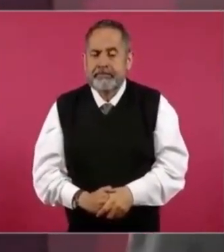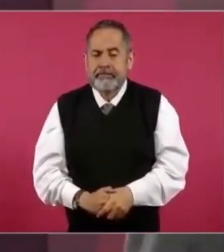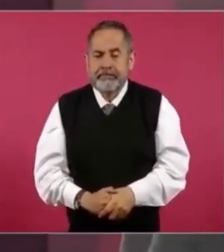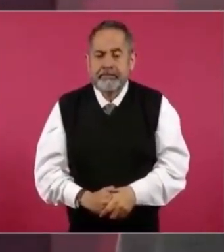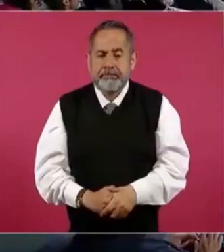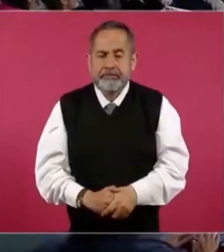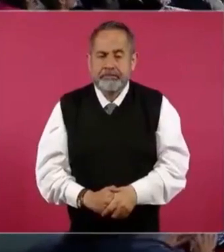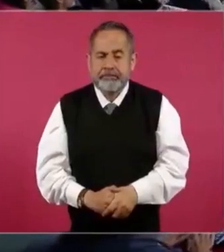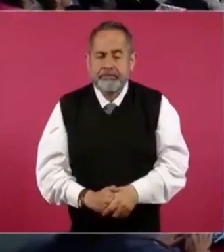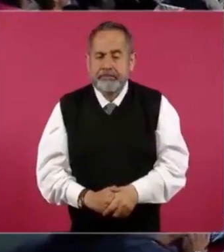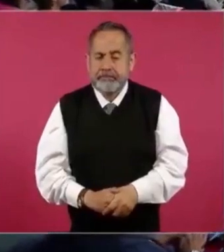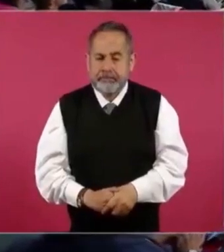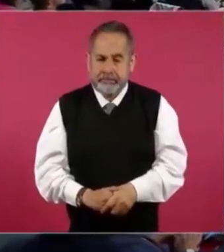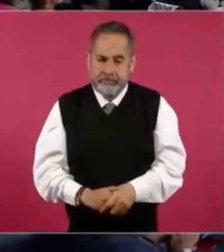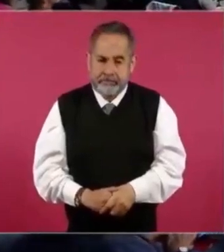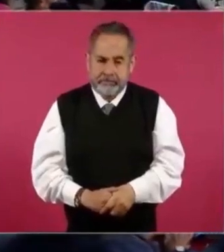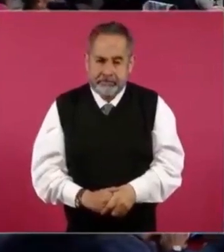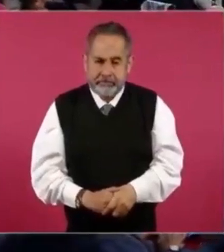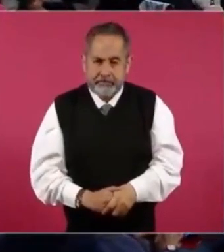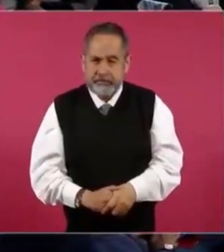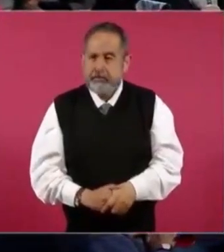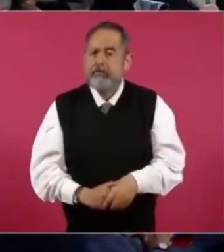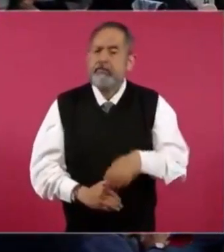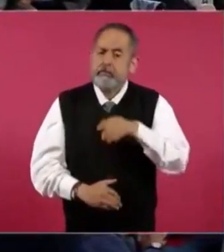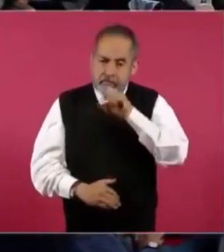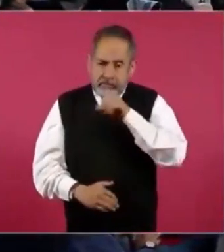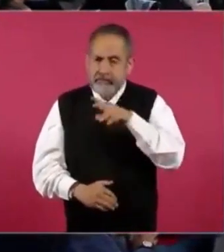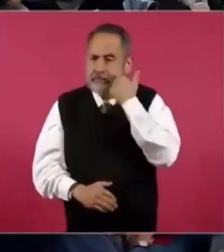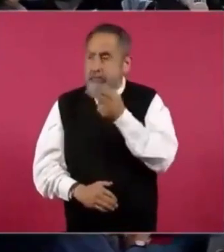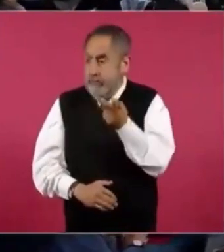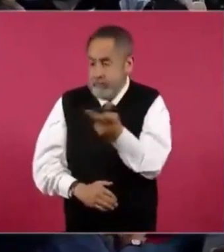más sobre la negociación.